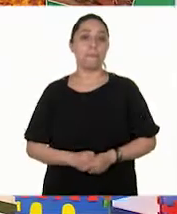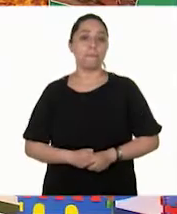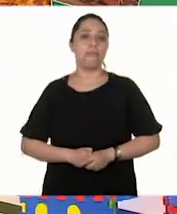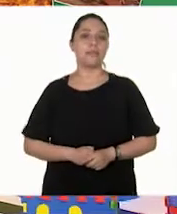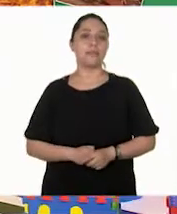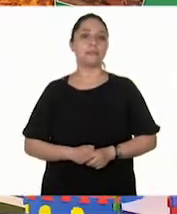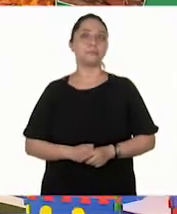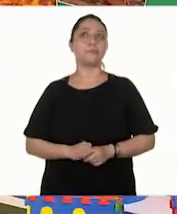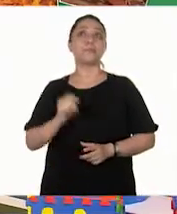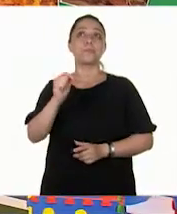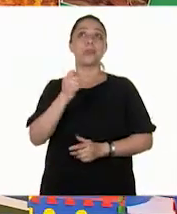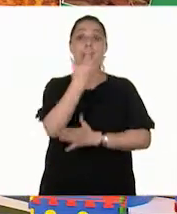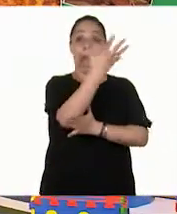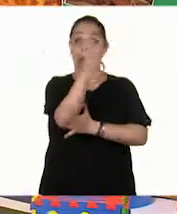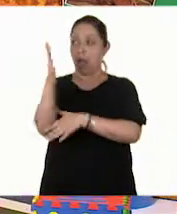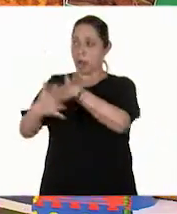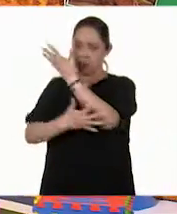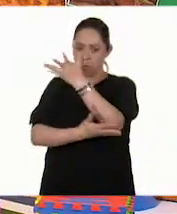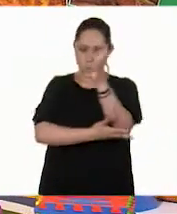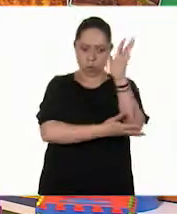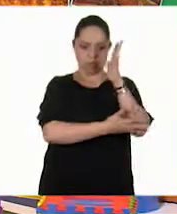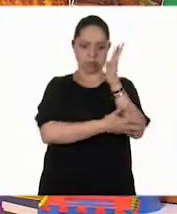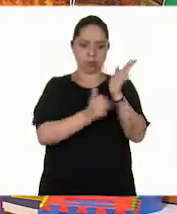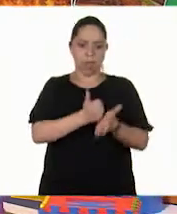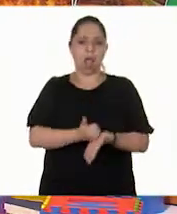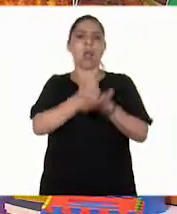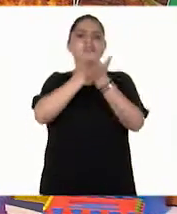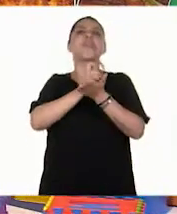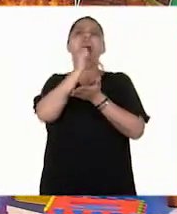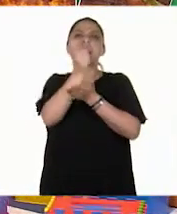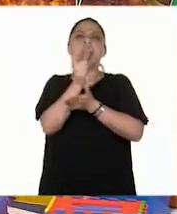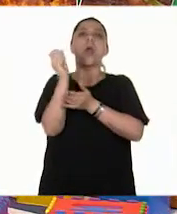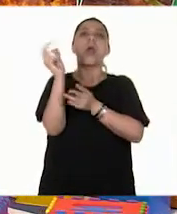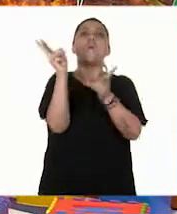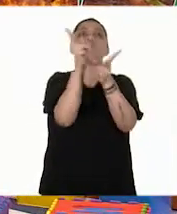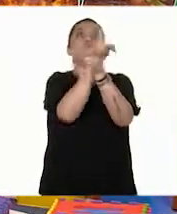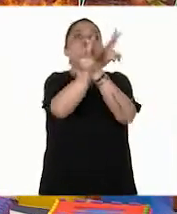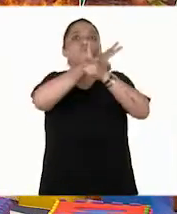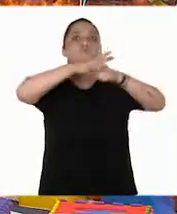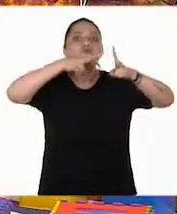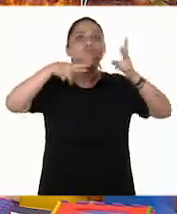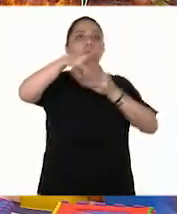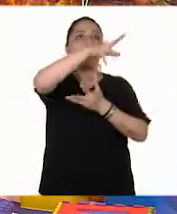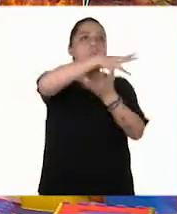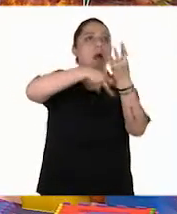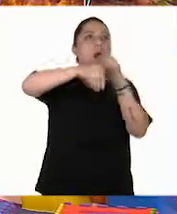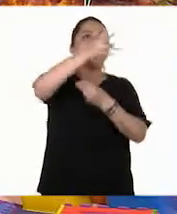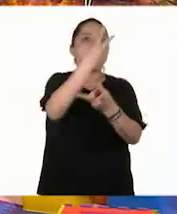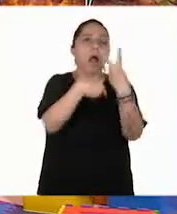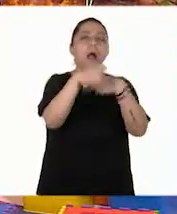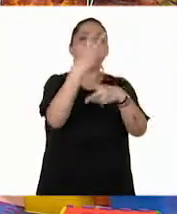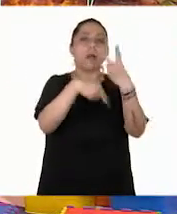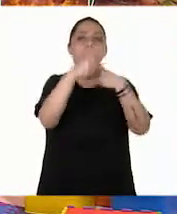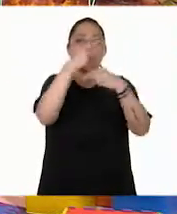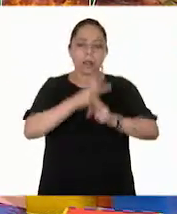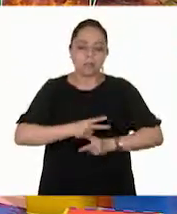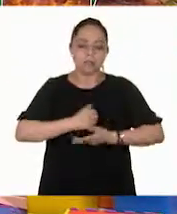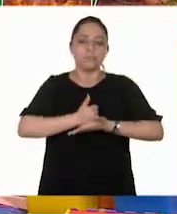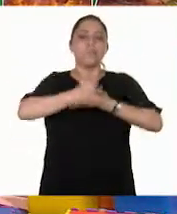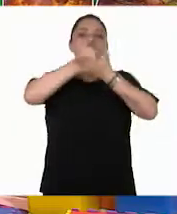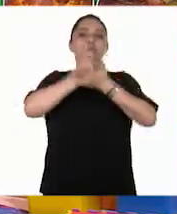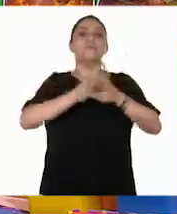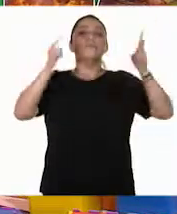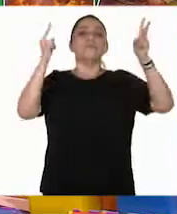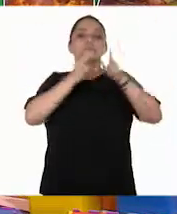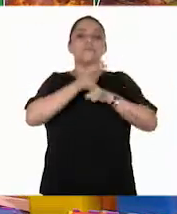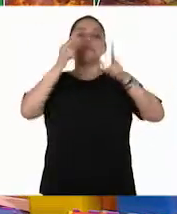Entonces, los árboles nos ayudan a tener el oxígeno que necesitamos para respirar y, sobre todo, a mantener limpio